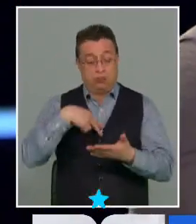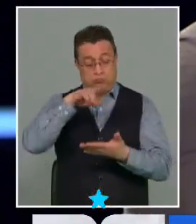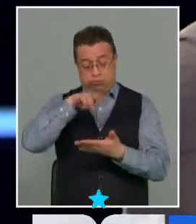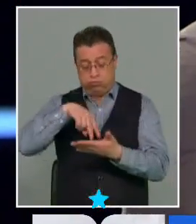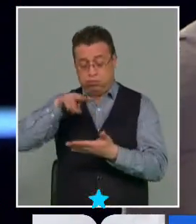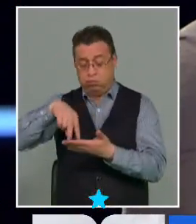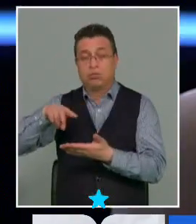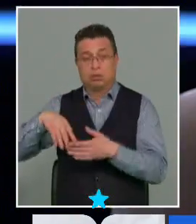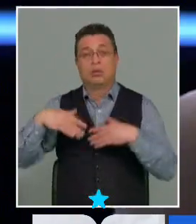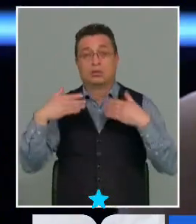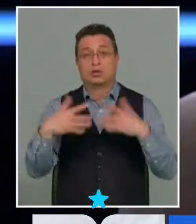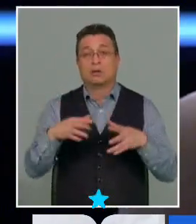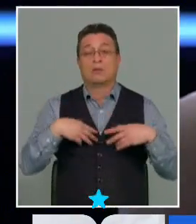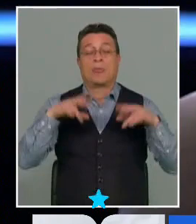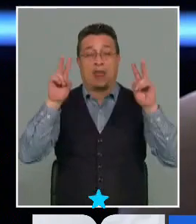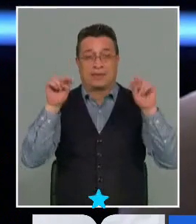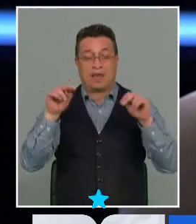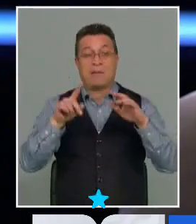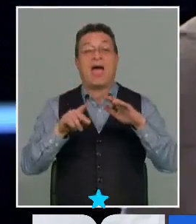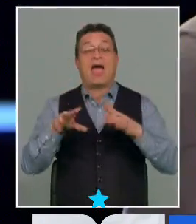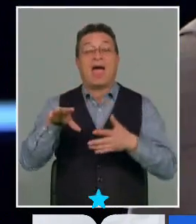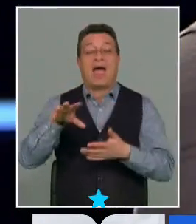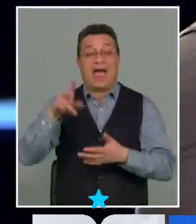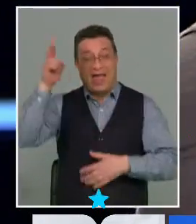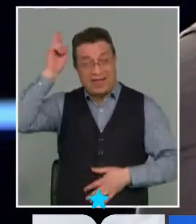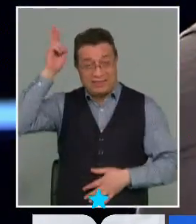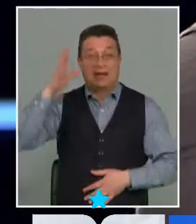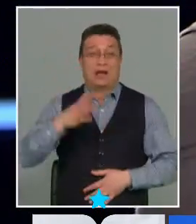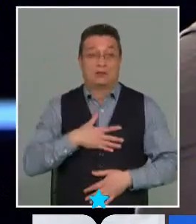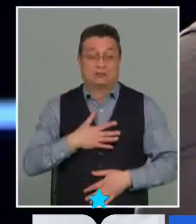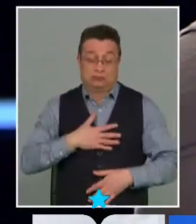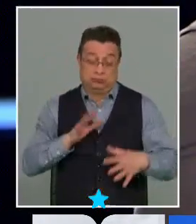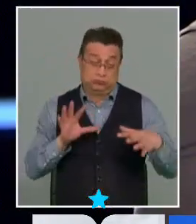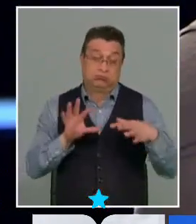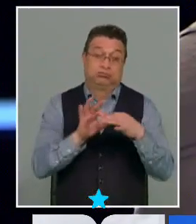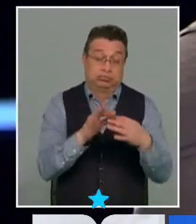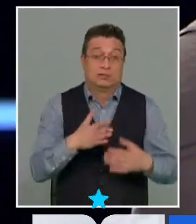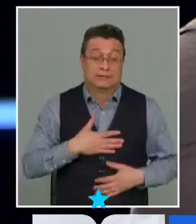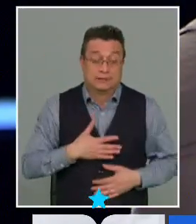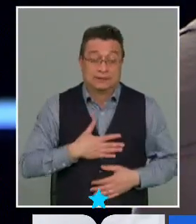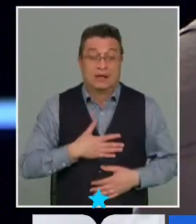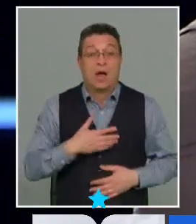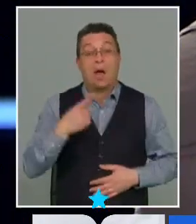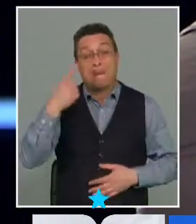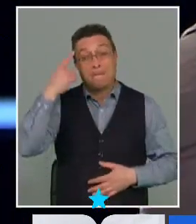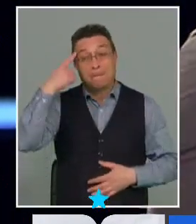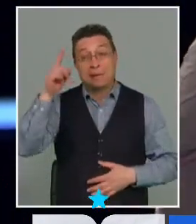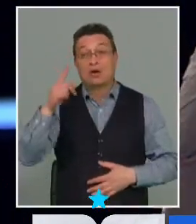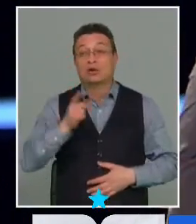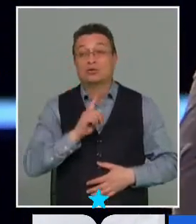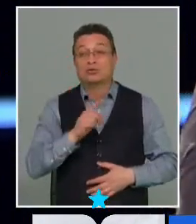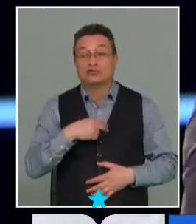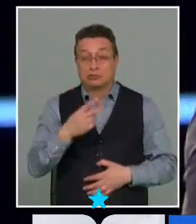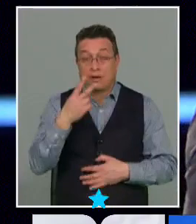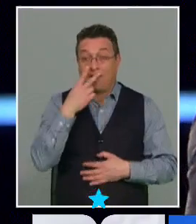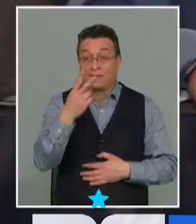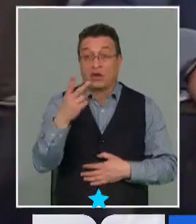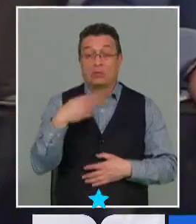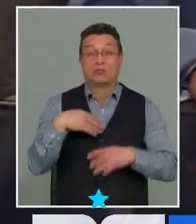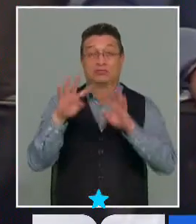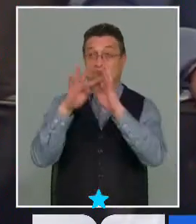sobre todo en materia de temas indígenas que es lo que a mí también me convoca pero finalmente no es lo que yo vi en la